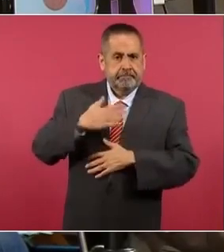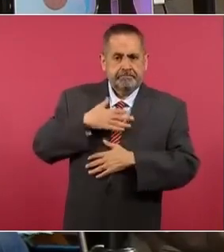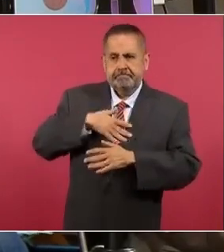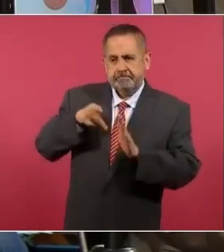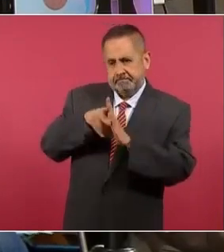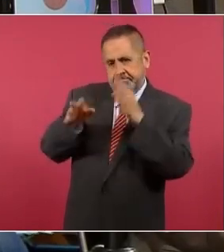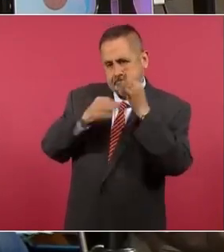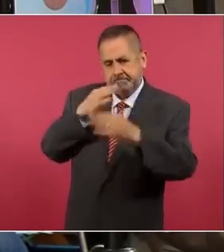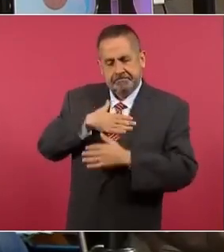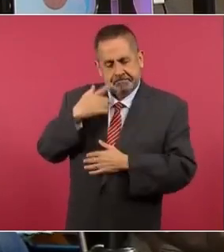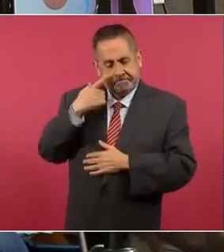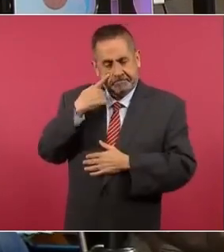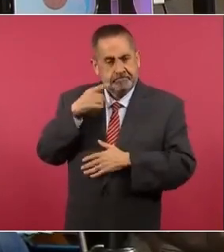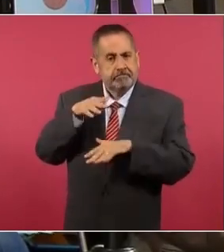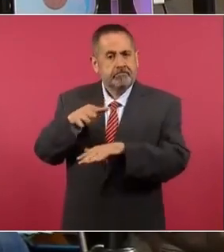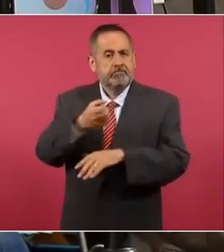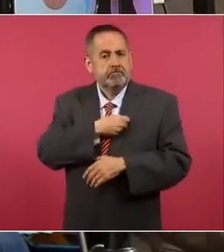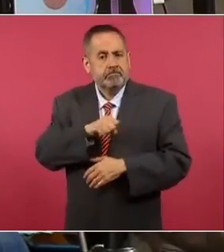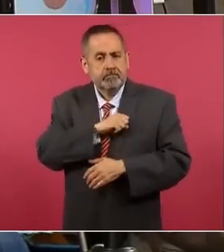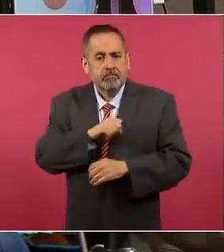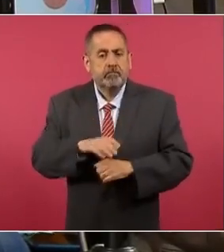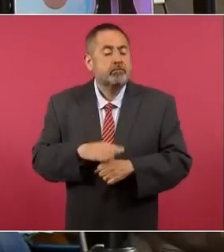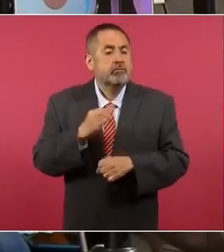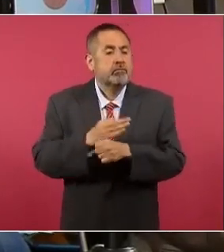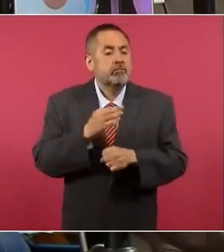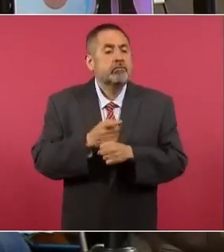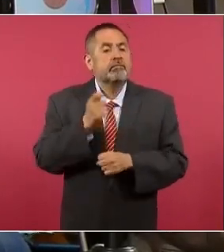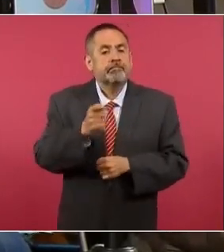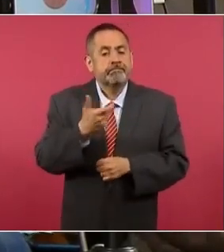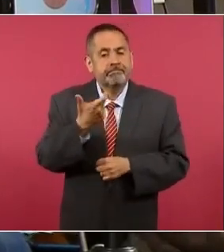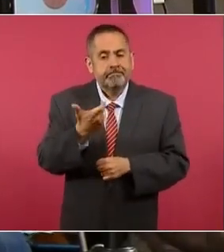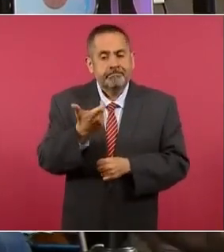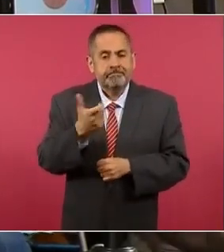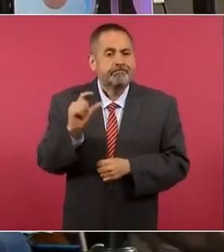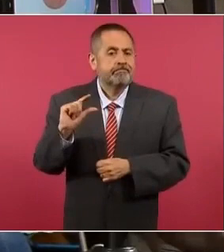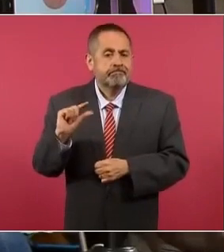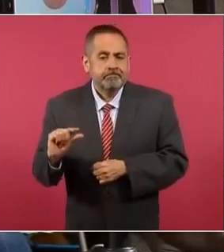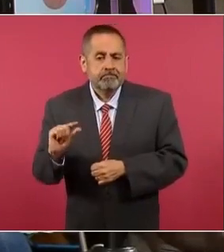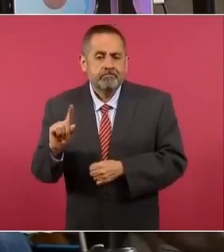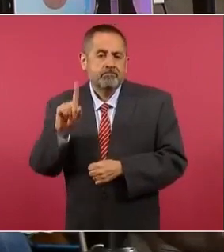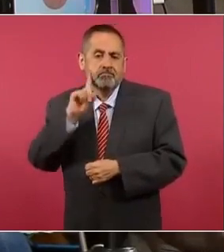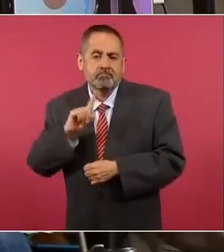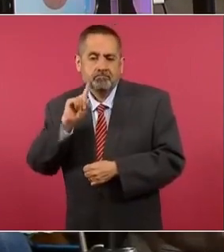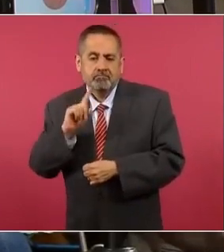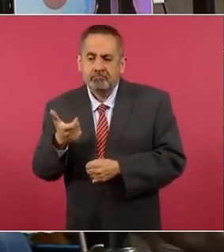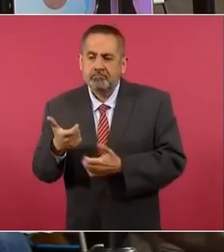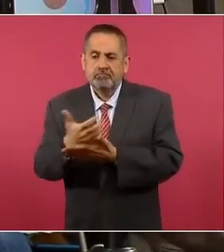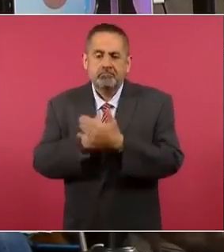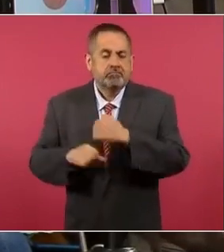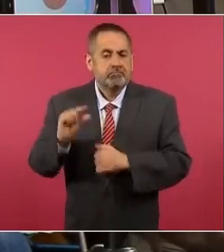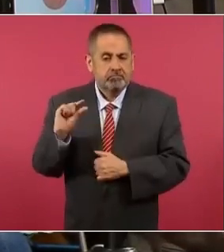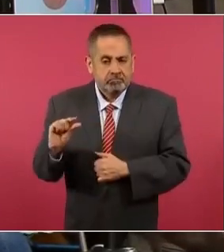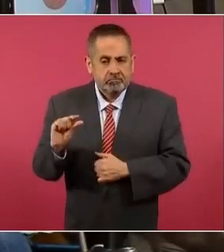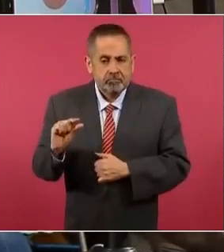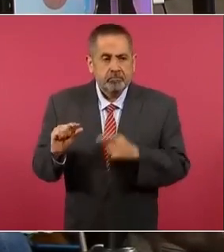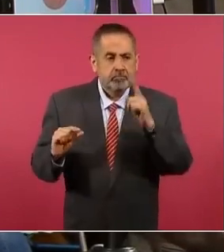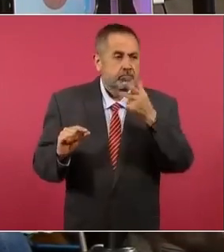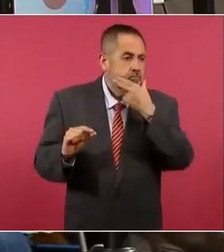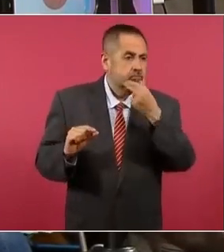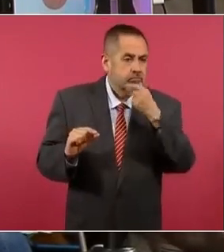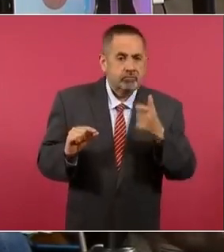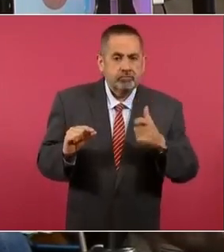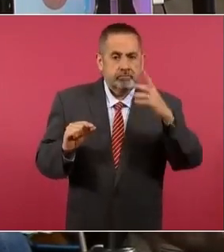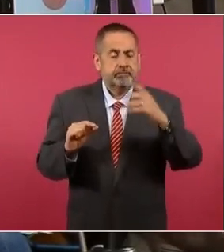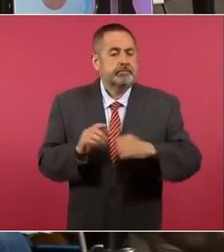comunicación, porque hay una brecha salarial entre las mujeres con los hombres. El Instituto Mexicano para la